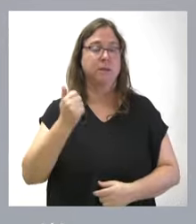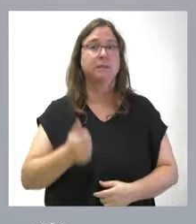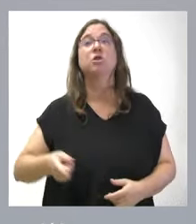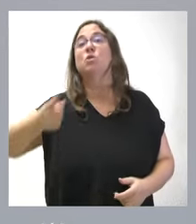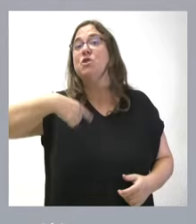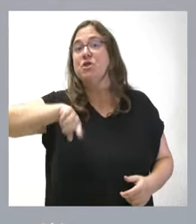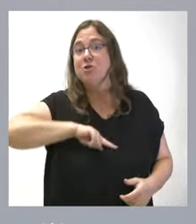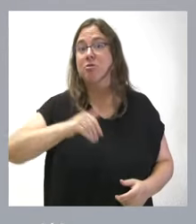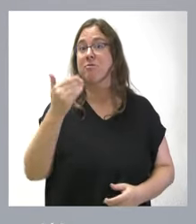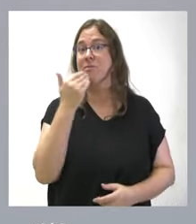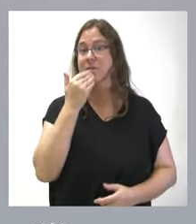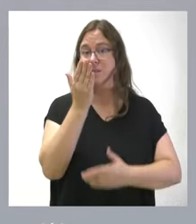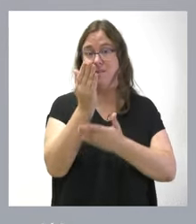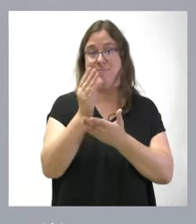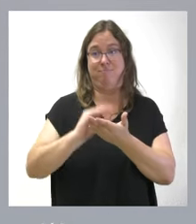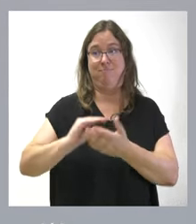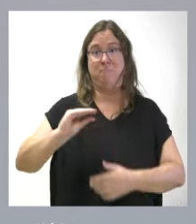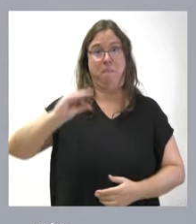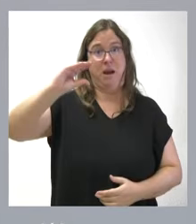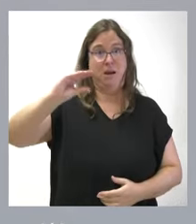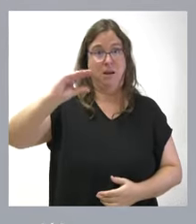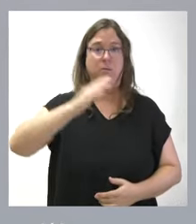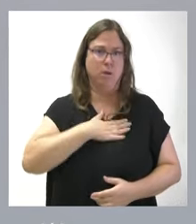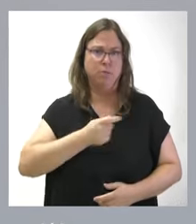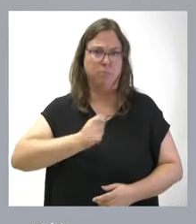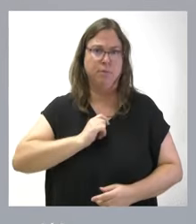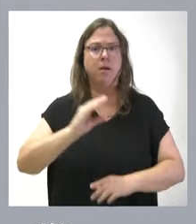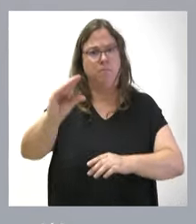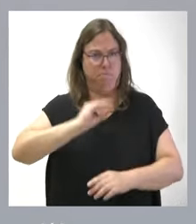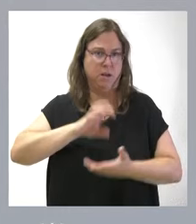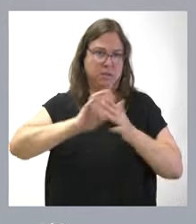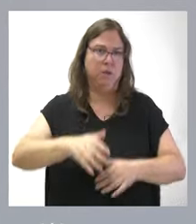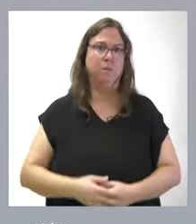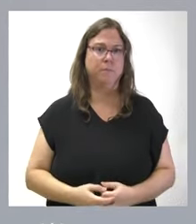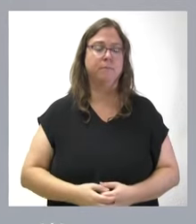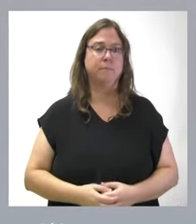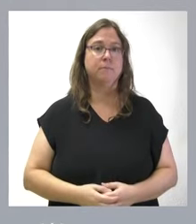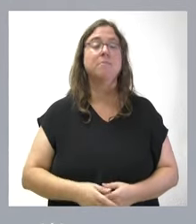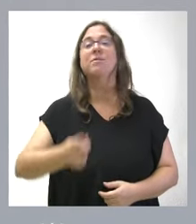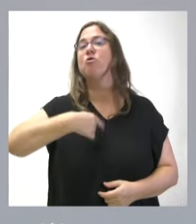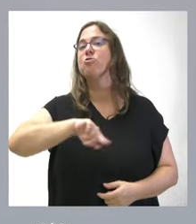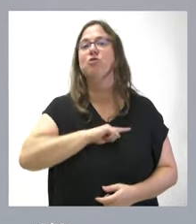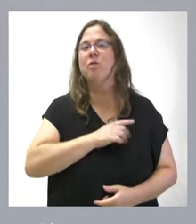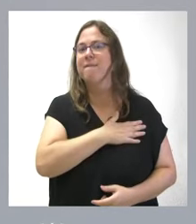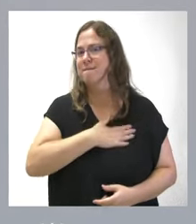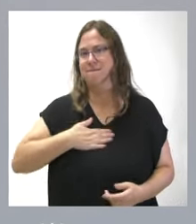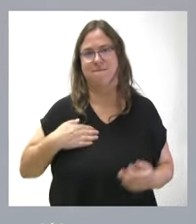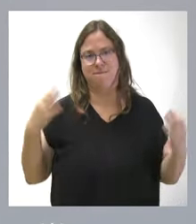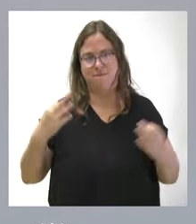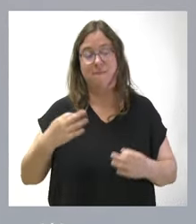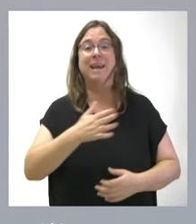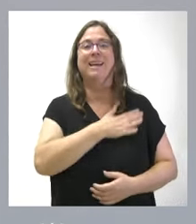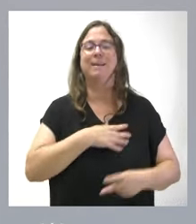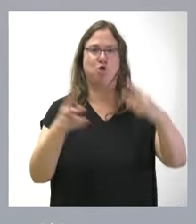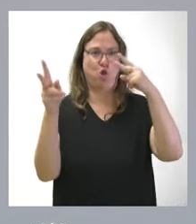nosotros, si esa cantidad adicional se aporta, aspiraremos a que una parte llegue a Castilla y León. Luego, nosotros, ¿qué aspiramos? Aspiramos a dos